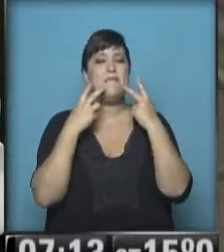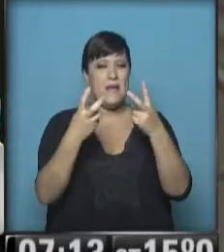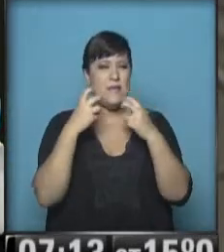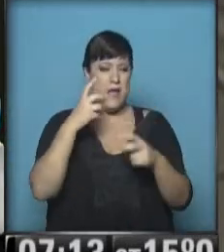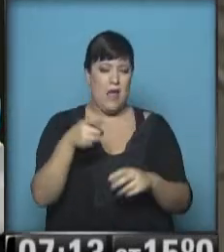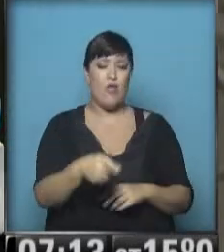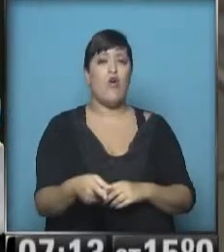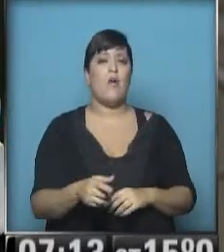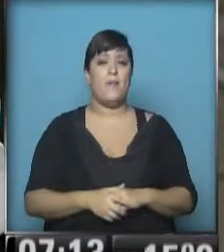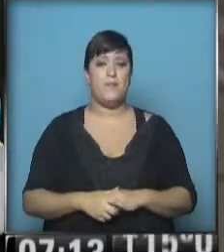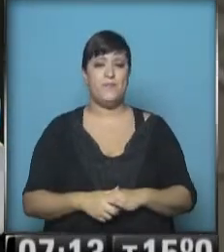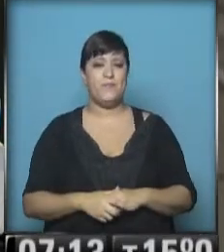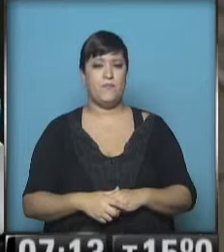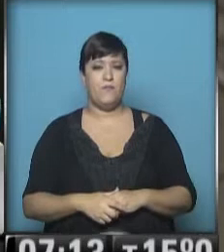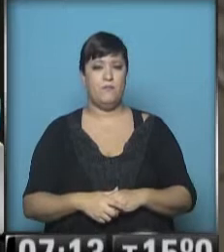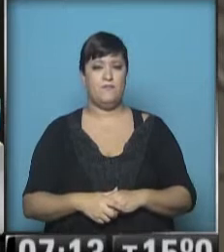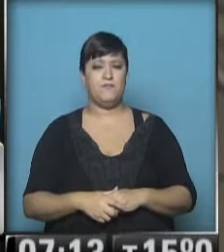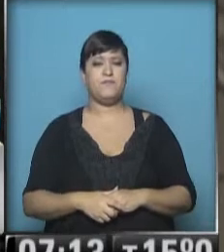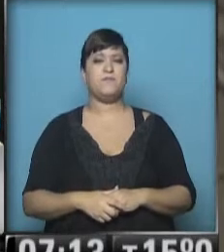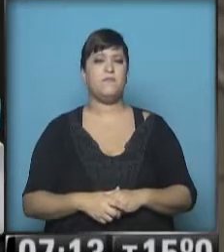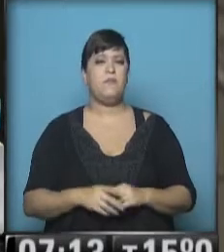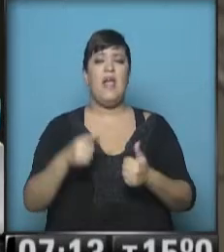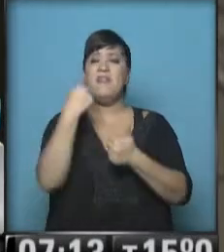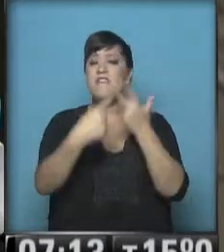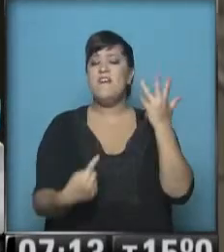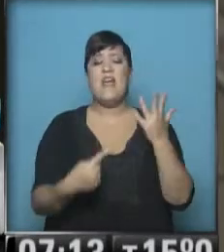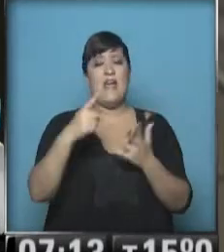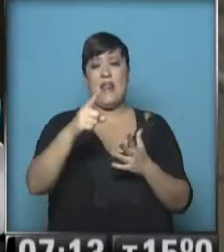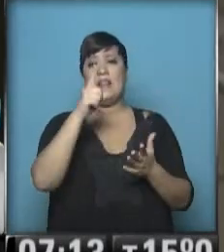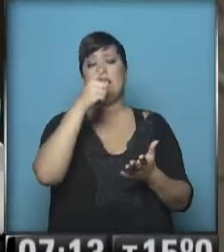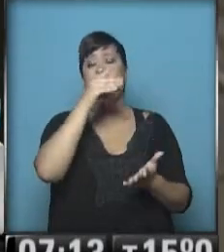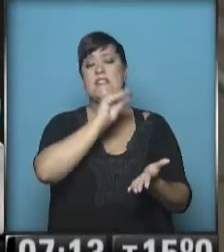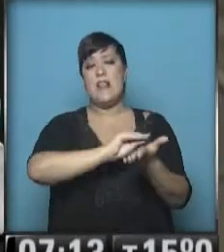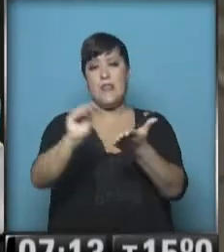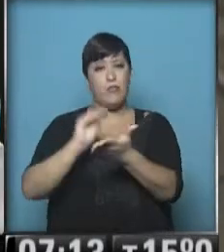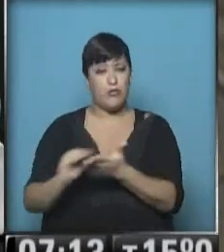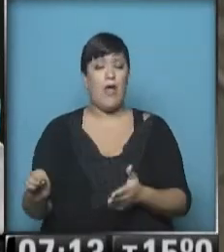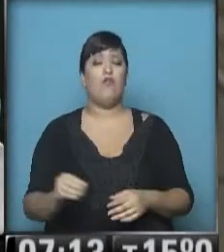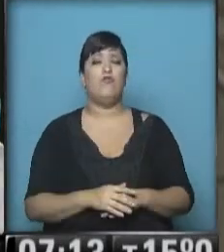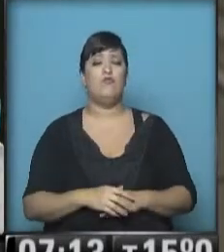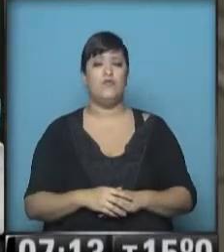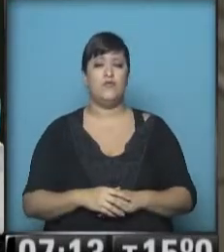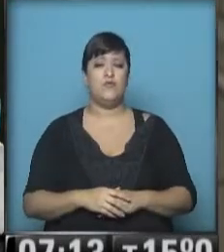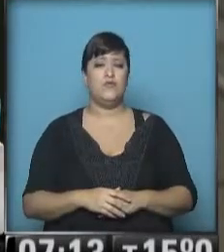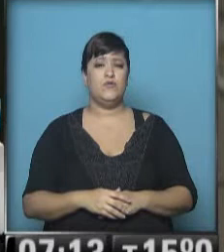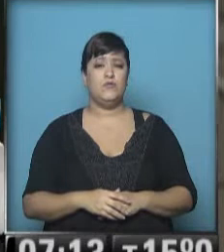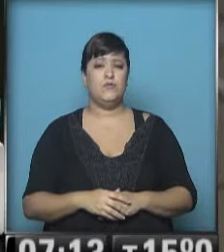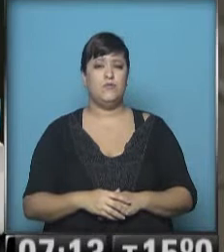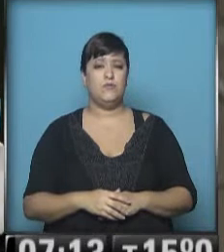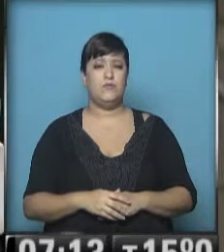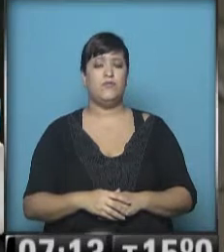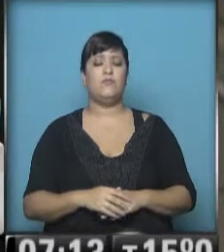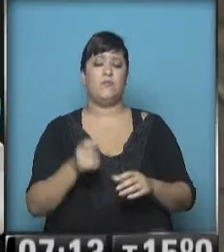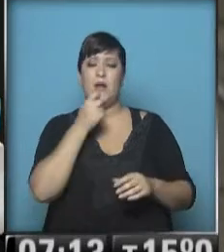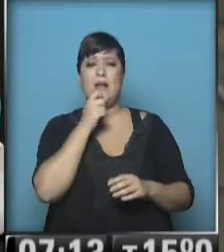los dichos por parte de distintos referentes de la Cámara de Diputados, principalmente de hombres que pertenecen a la Unión